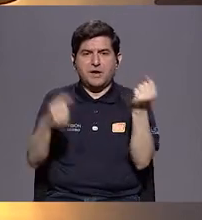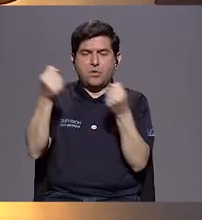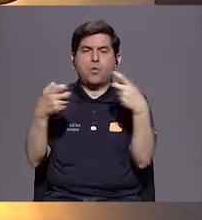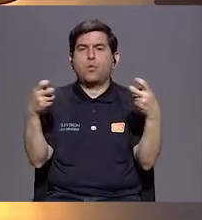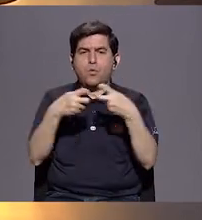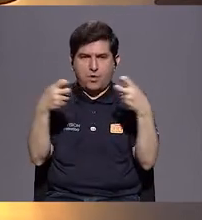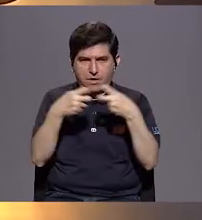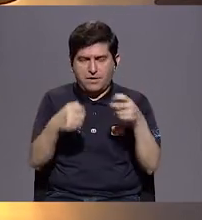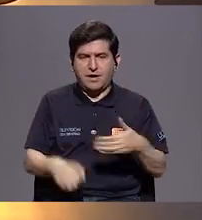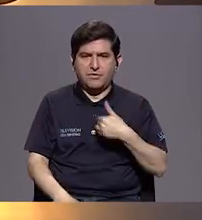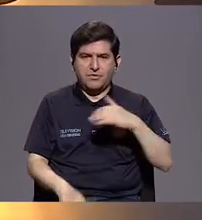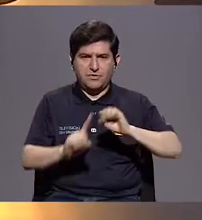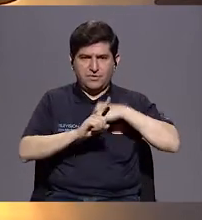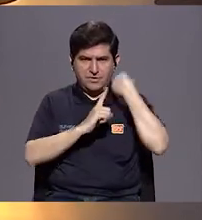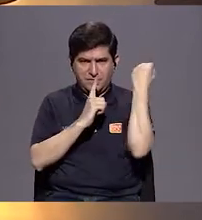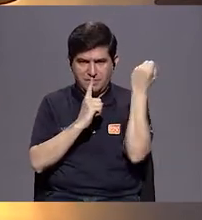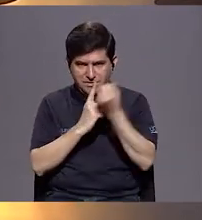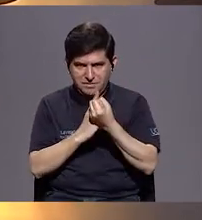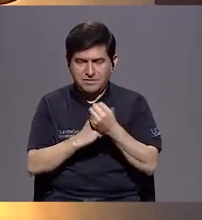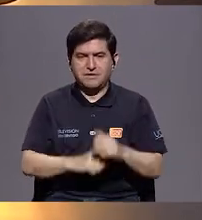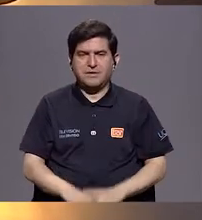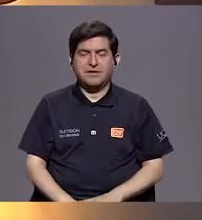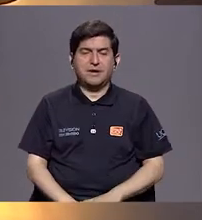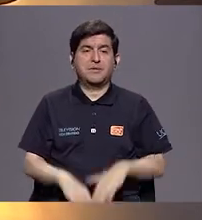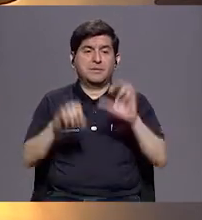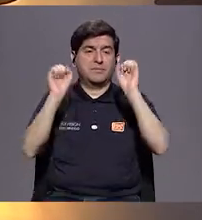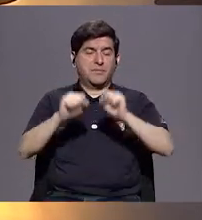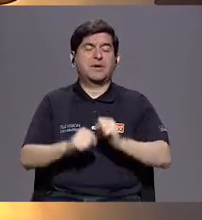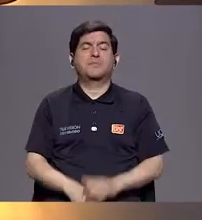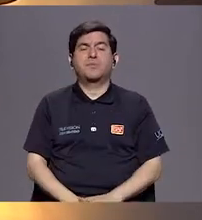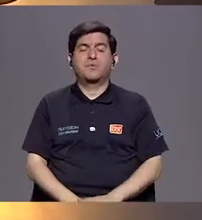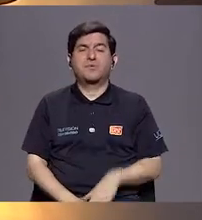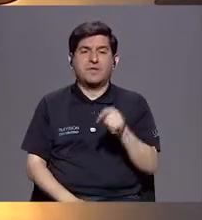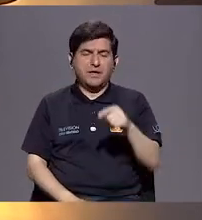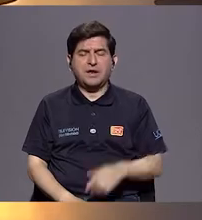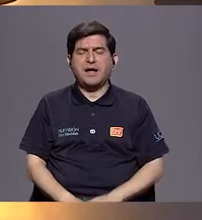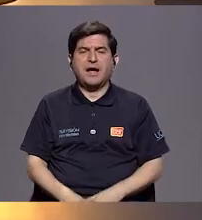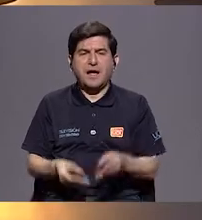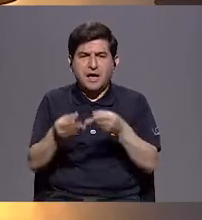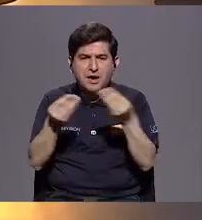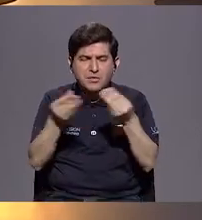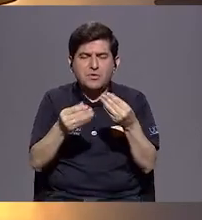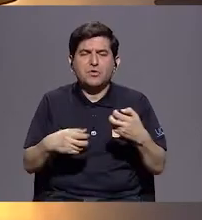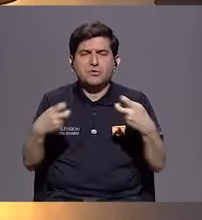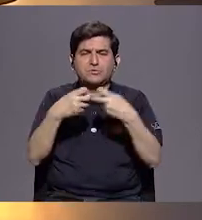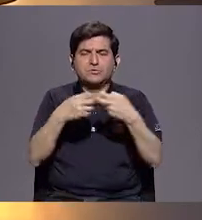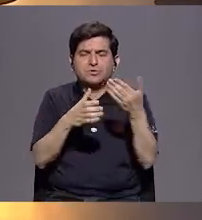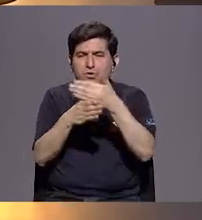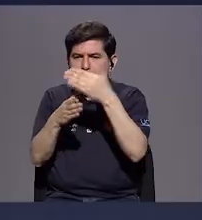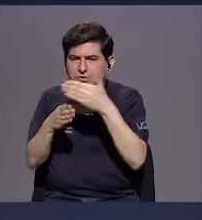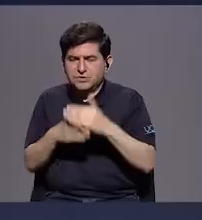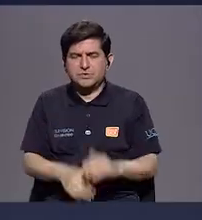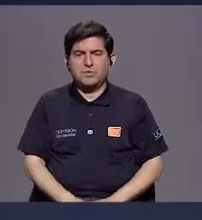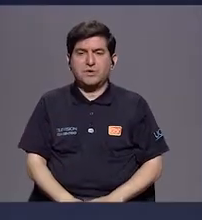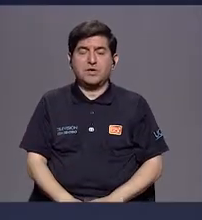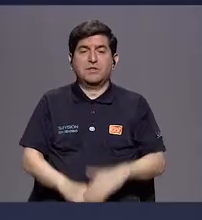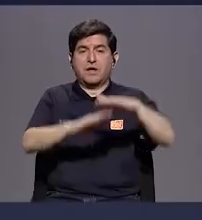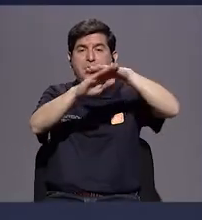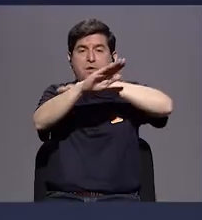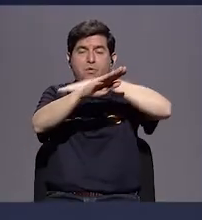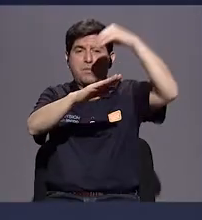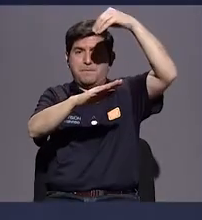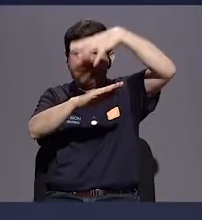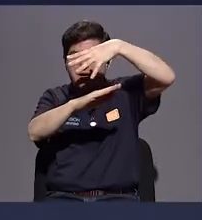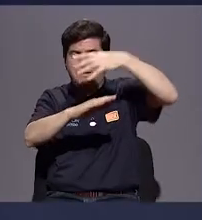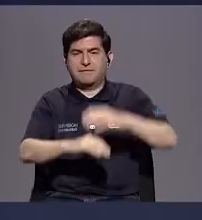que puede tener ciertas condiciones de generación distribuida de un panel solar en su casa, pero no es para la mayoría. No, y veámoslo. O sea, los